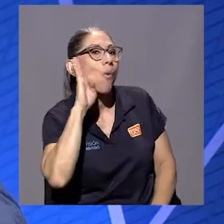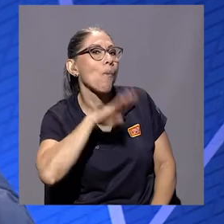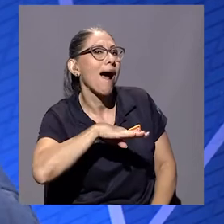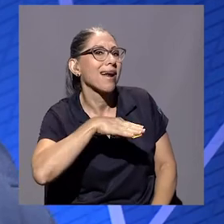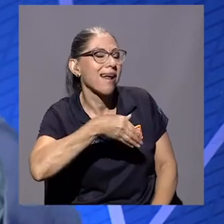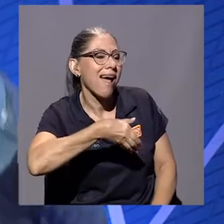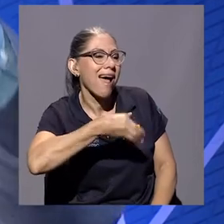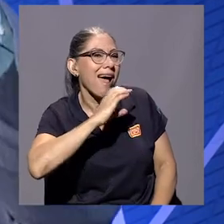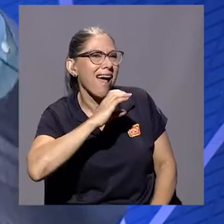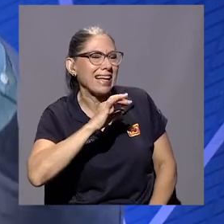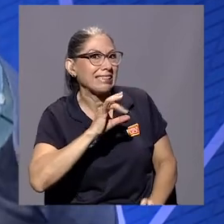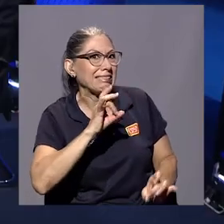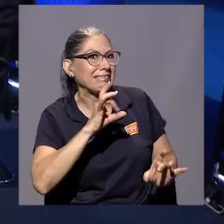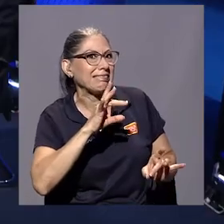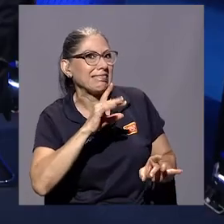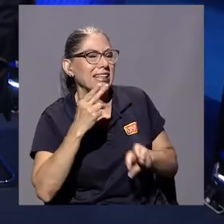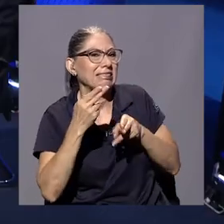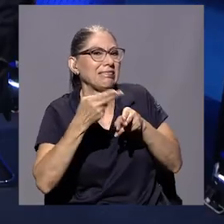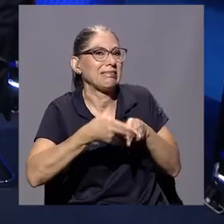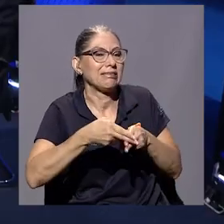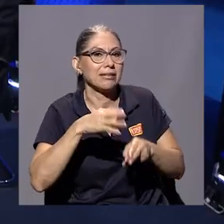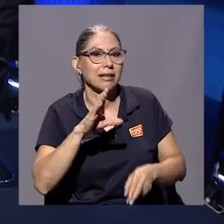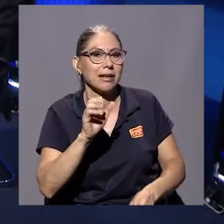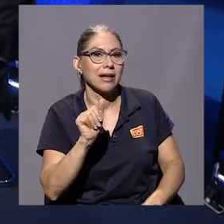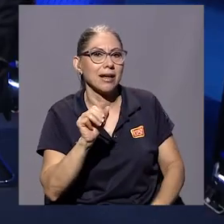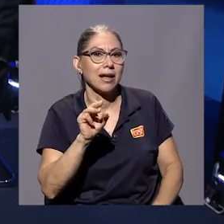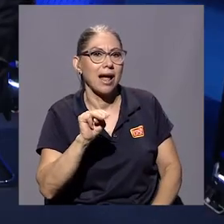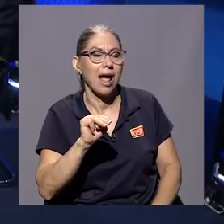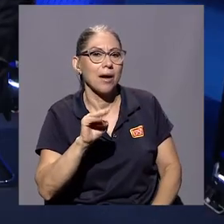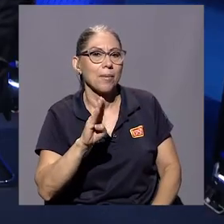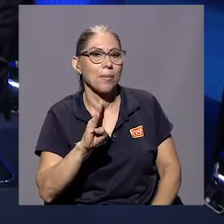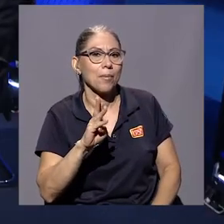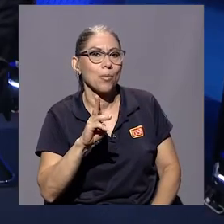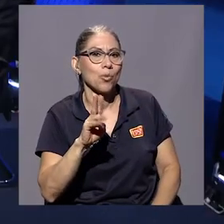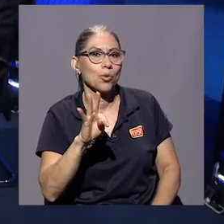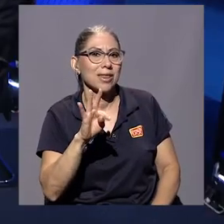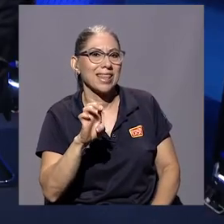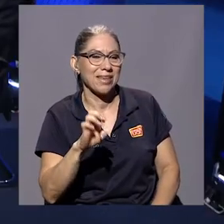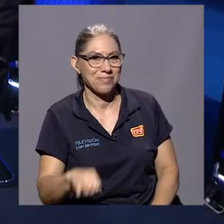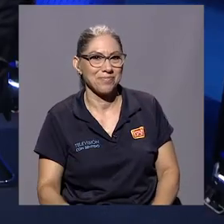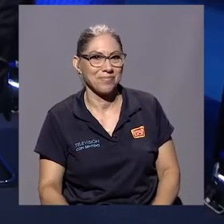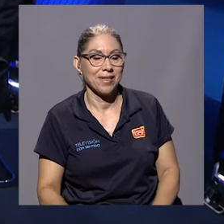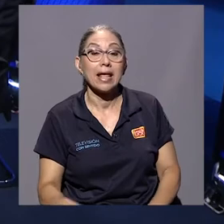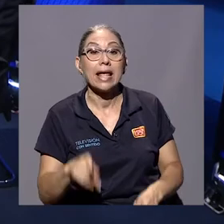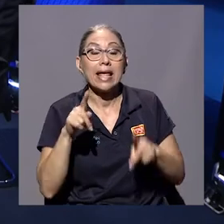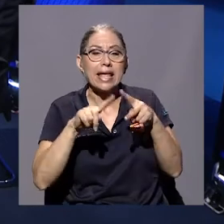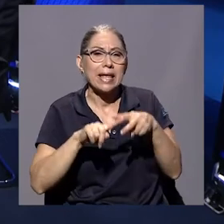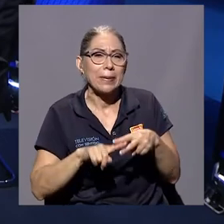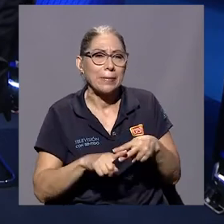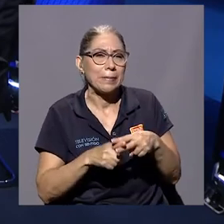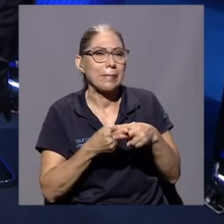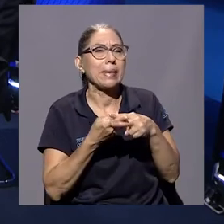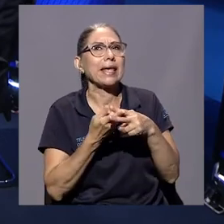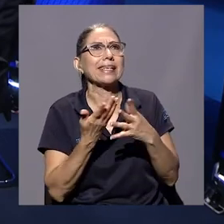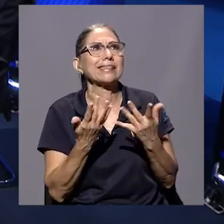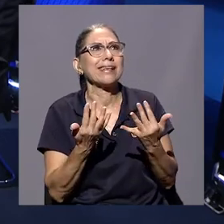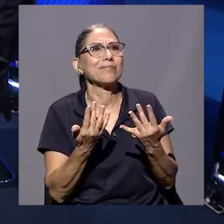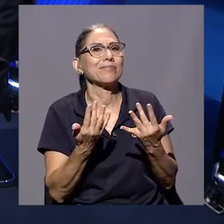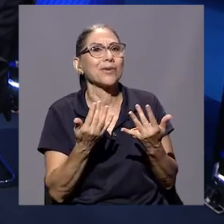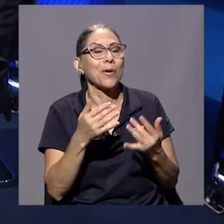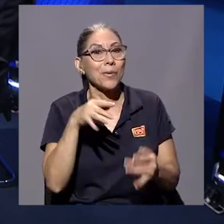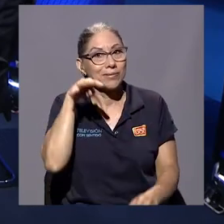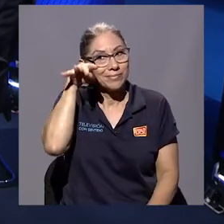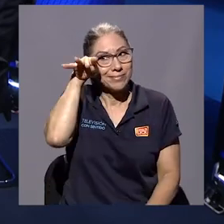Ahora, ¿cómo era que se llamaba el bar? Se llamaba el cambute. El cambute. Y empieza a lo que podríamos decir a las nuevas